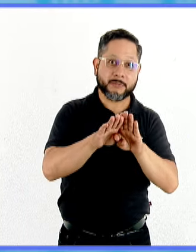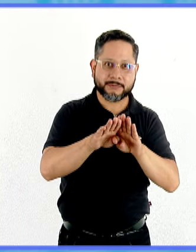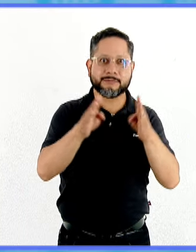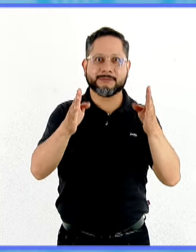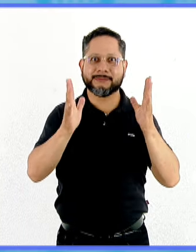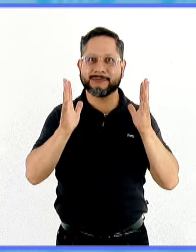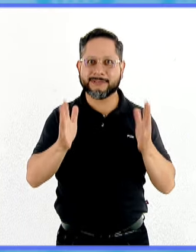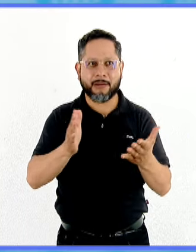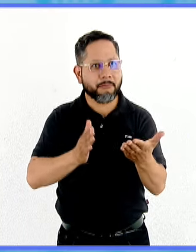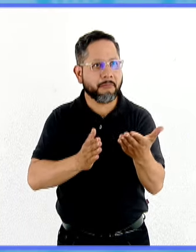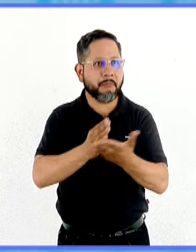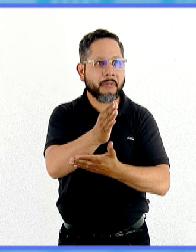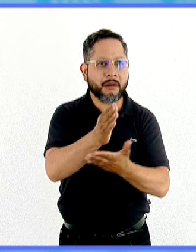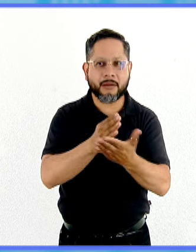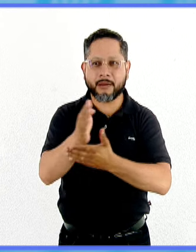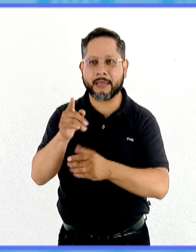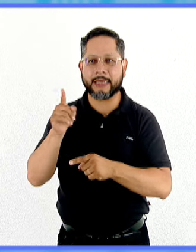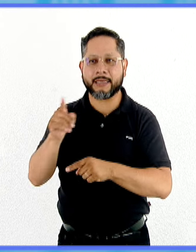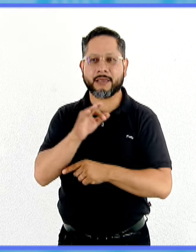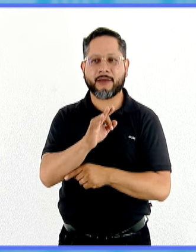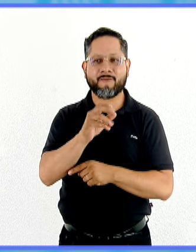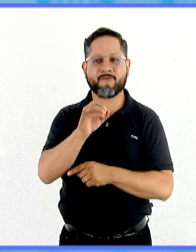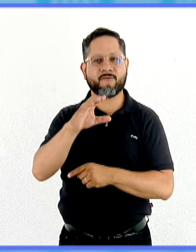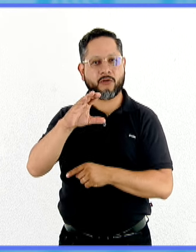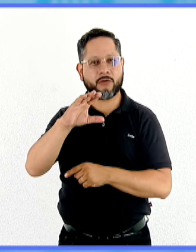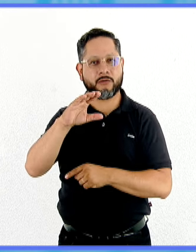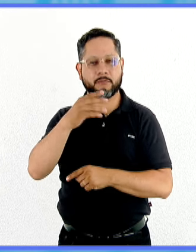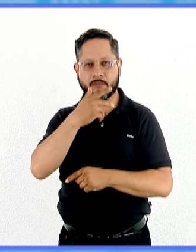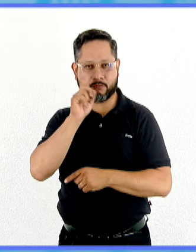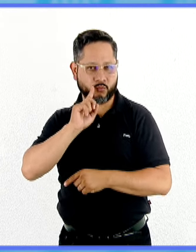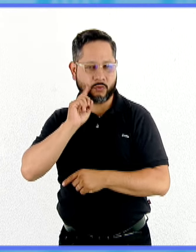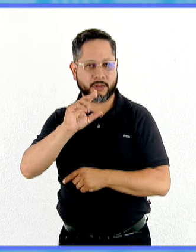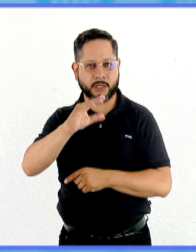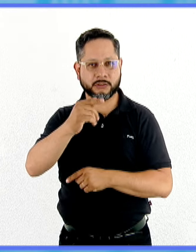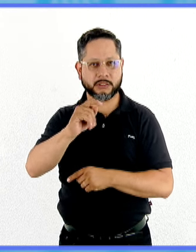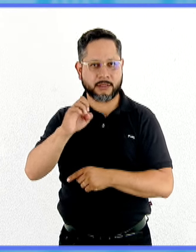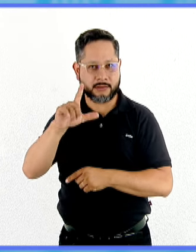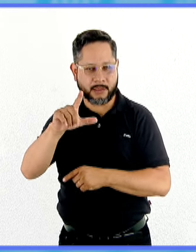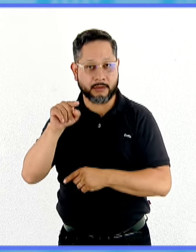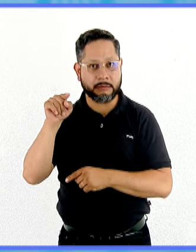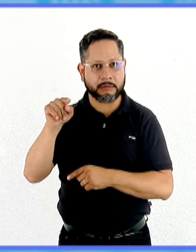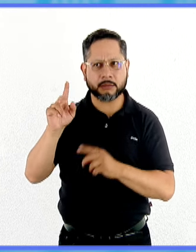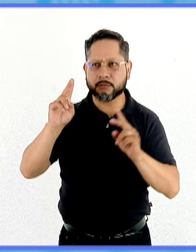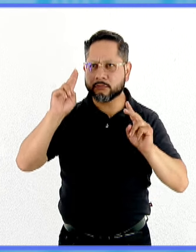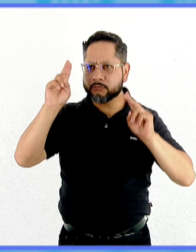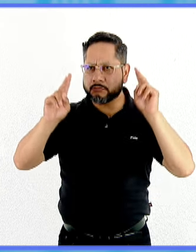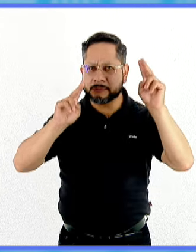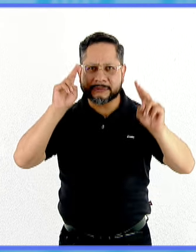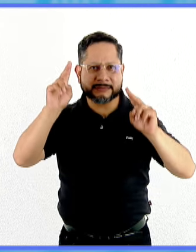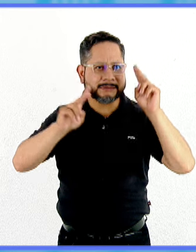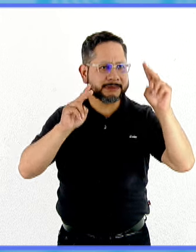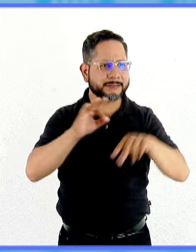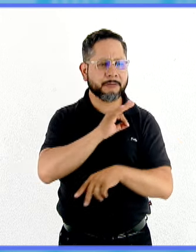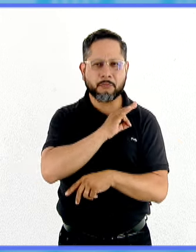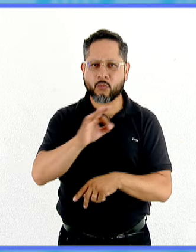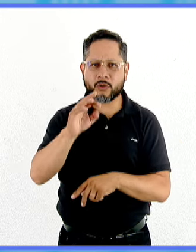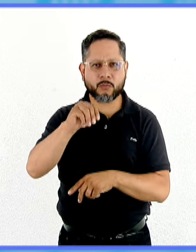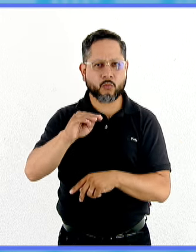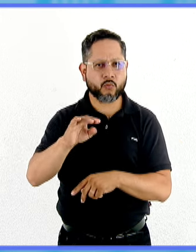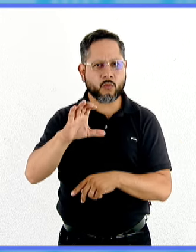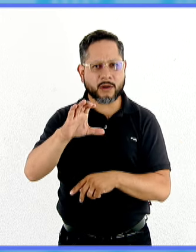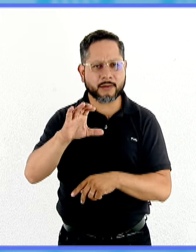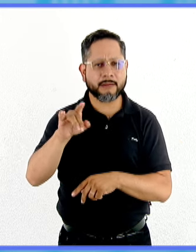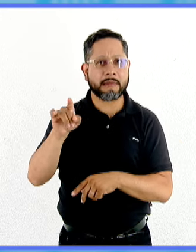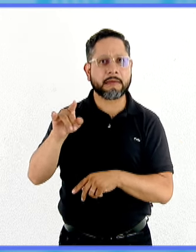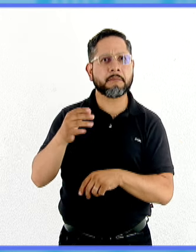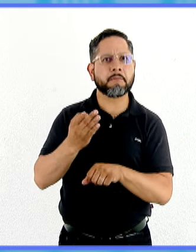platicaremos de la exposición FONJ de Chantal Peñalosa que se presenta en la Sala 10 del Museo Universitario Arte Contemporáneo. Se